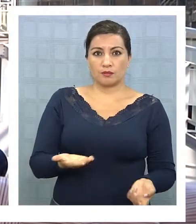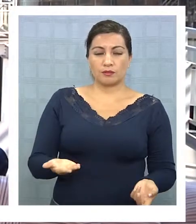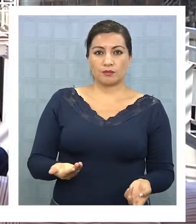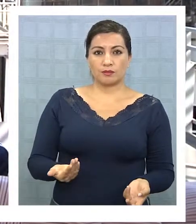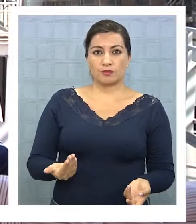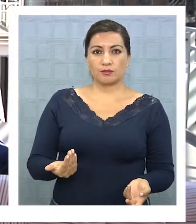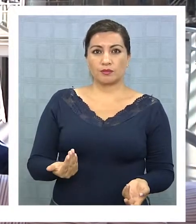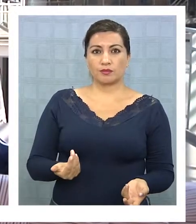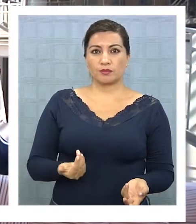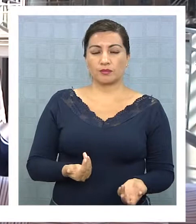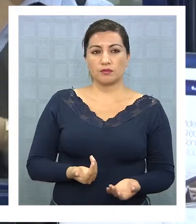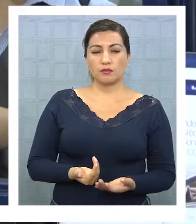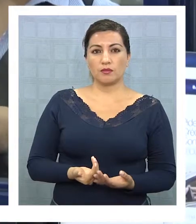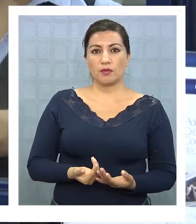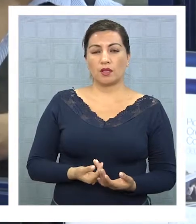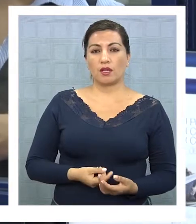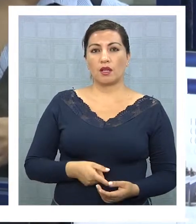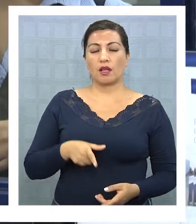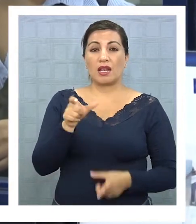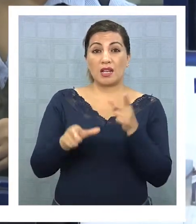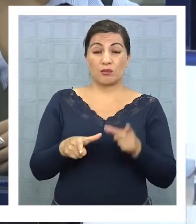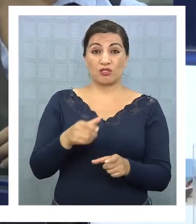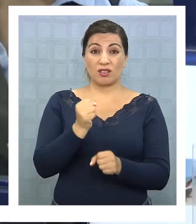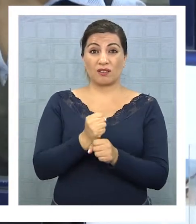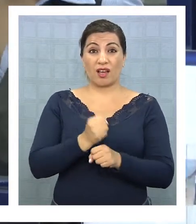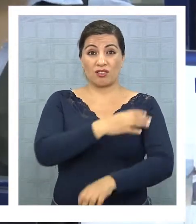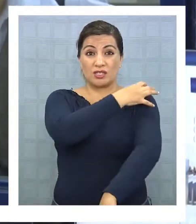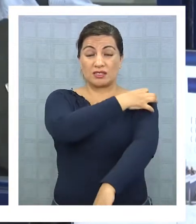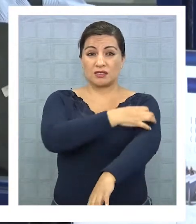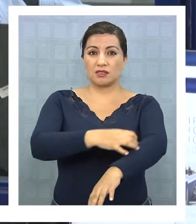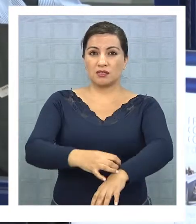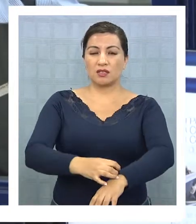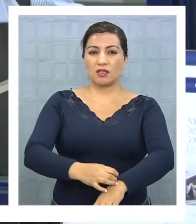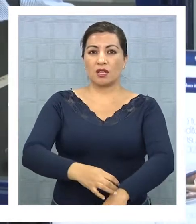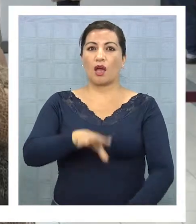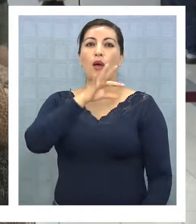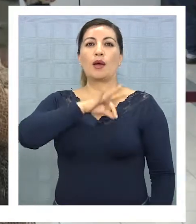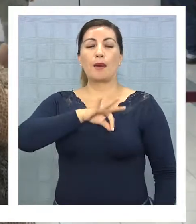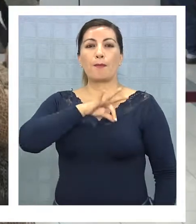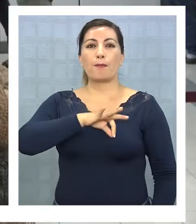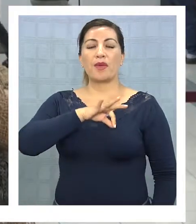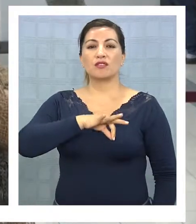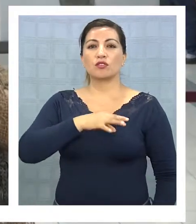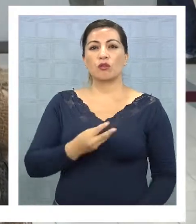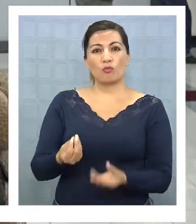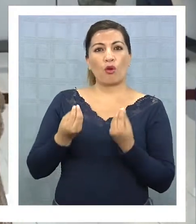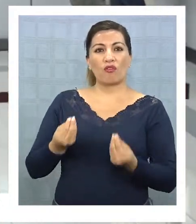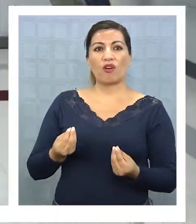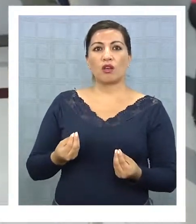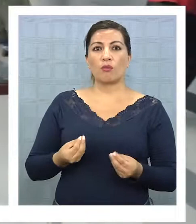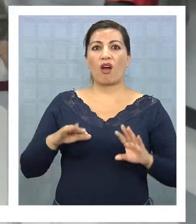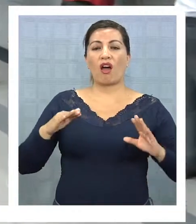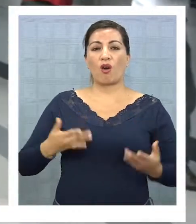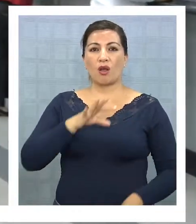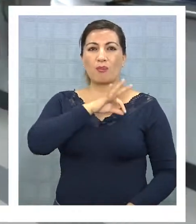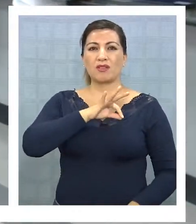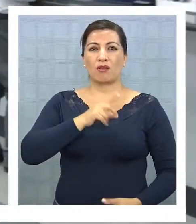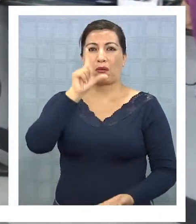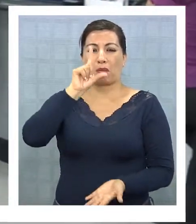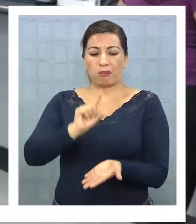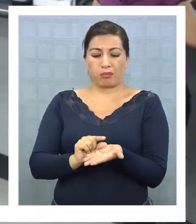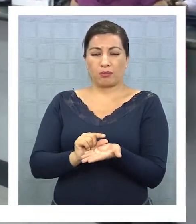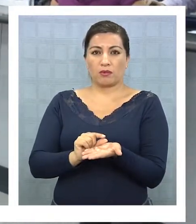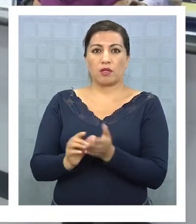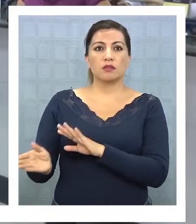los trabajadores de Chile tengan una jubilación digna, no miserias como la que tenemos en este momento.